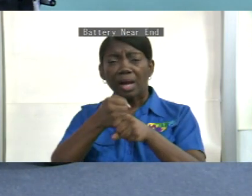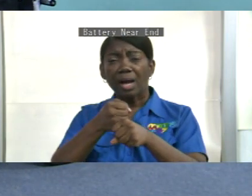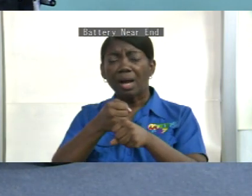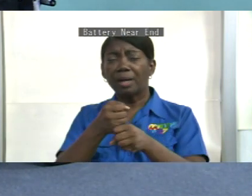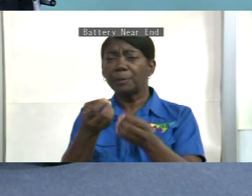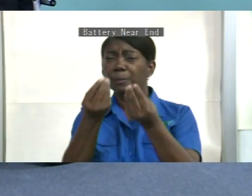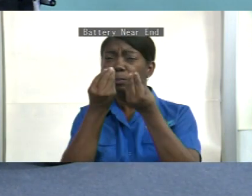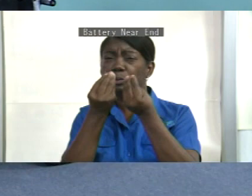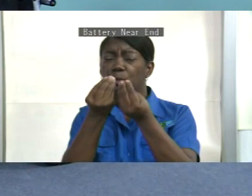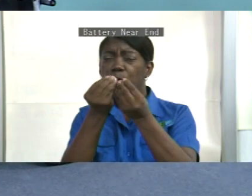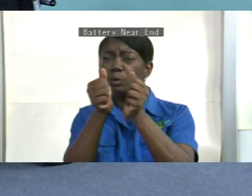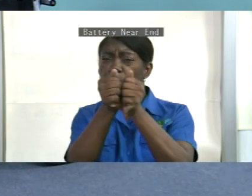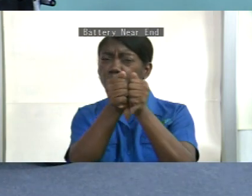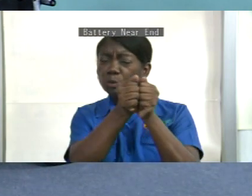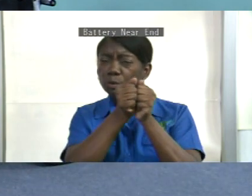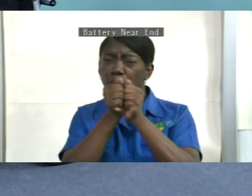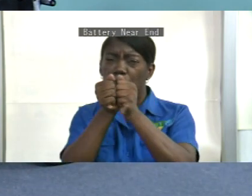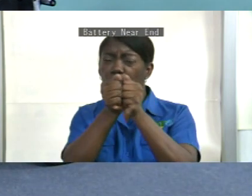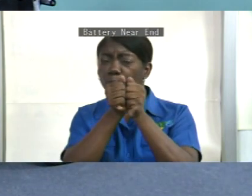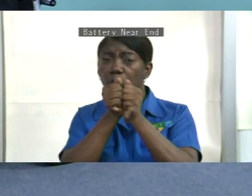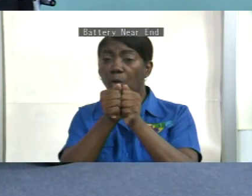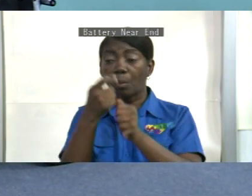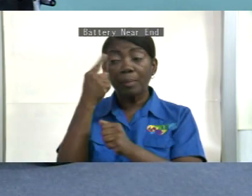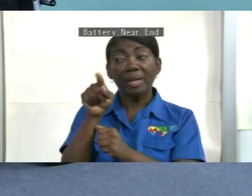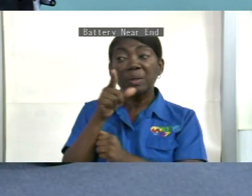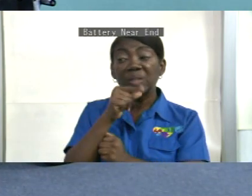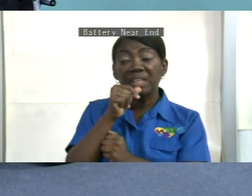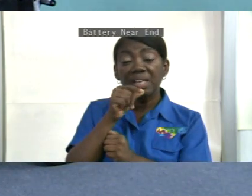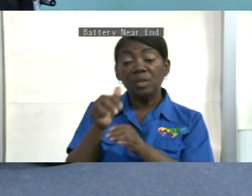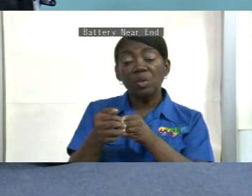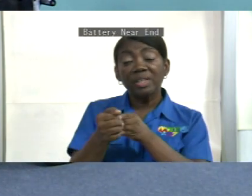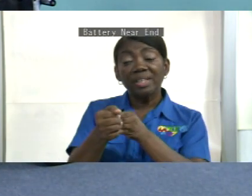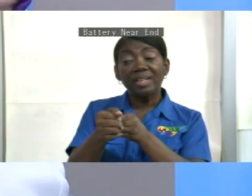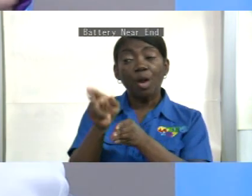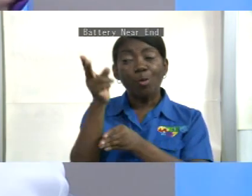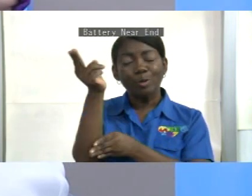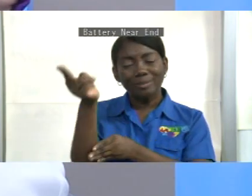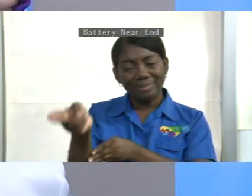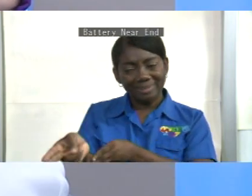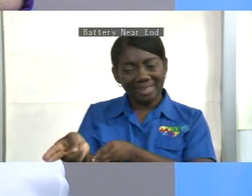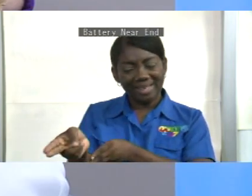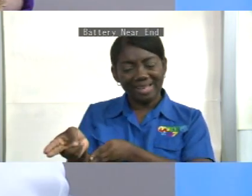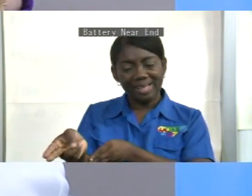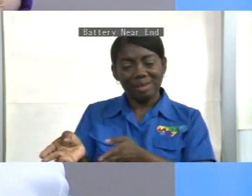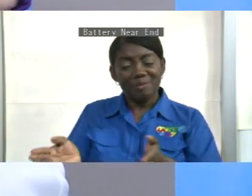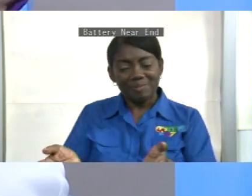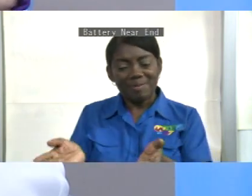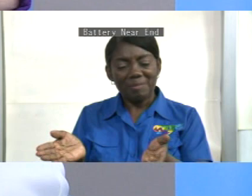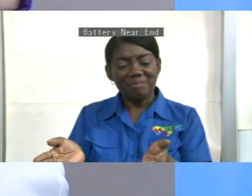pero usted era el líder usted era el los motivaba